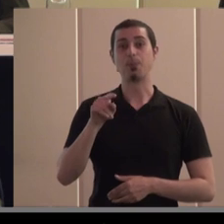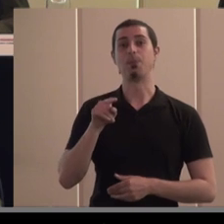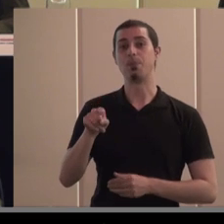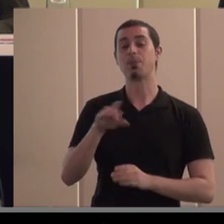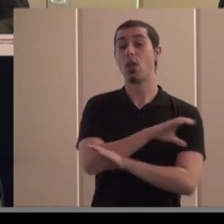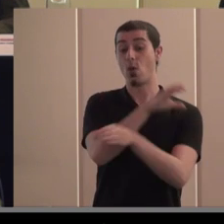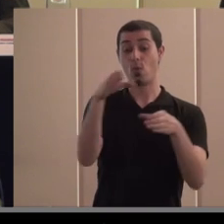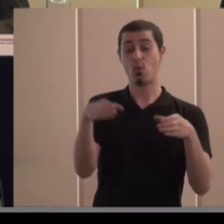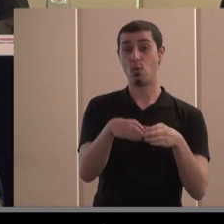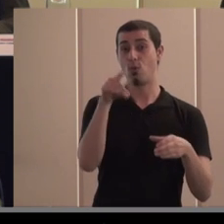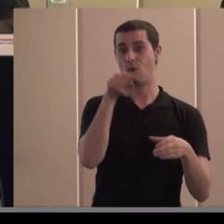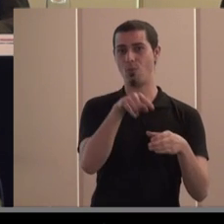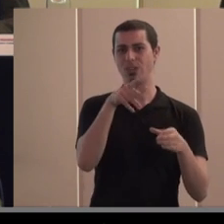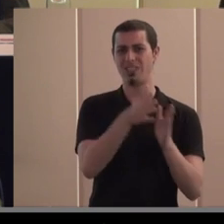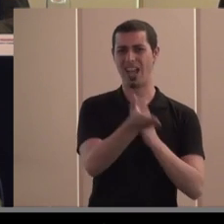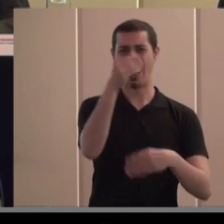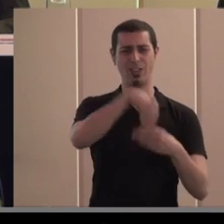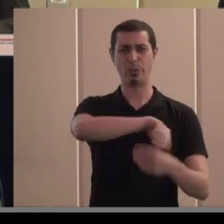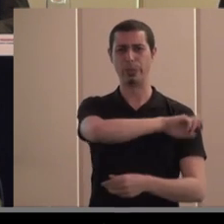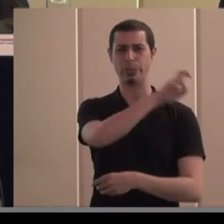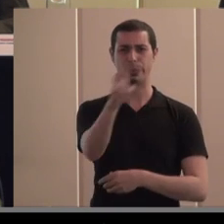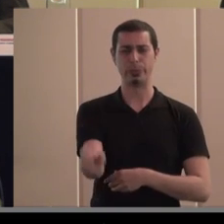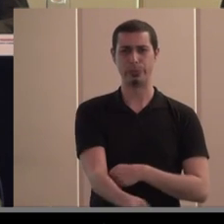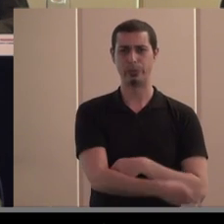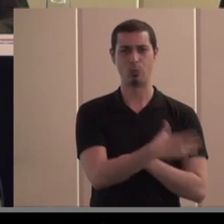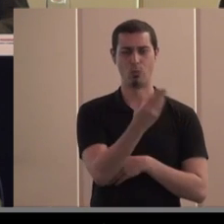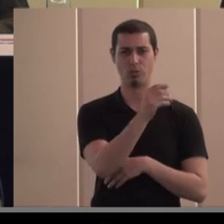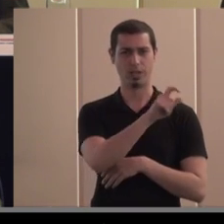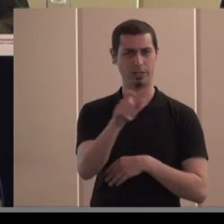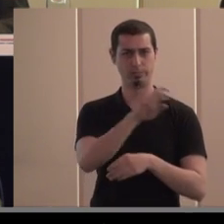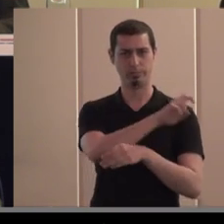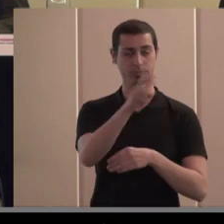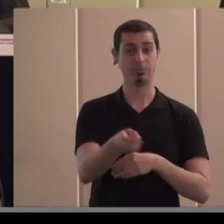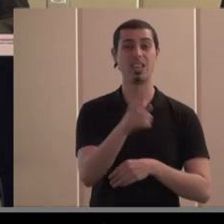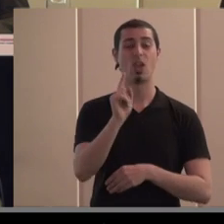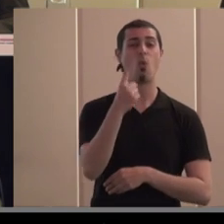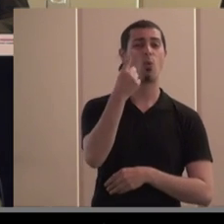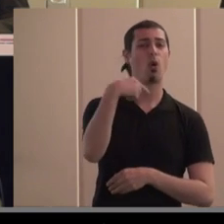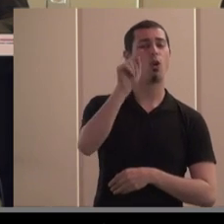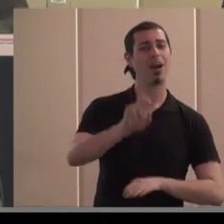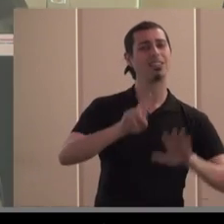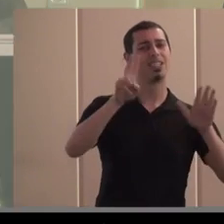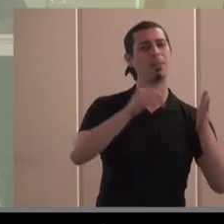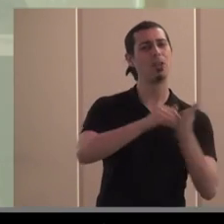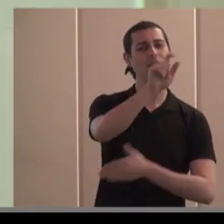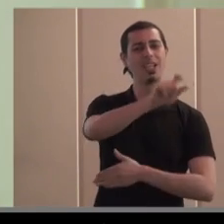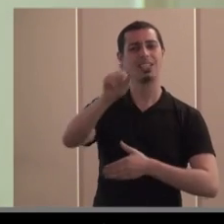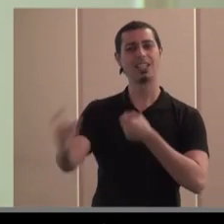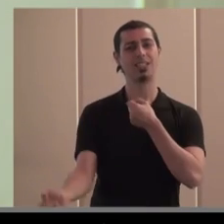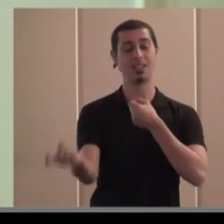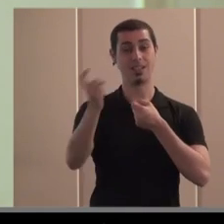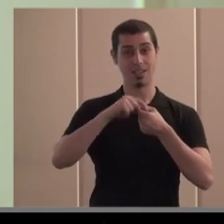tiene una diversidad enorme de stakeholders según pone vuestra web 1,7 millones de socios